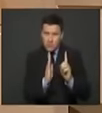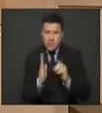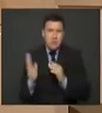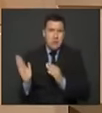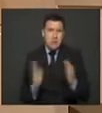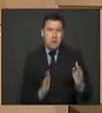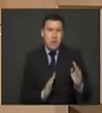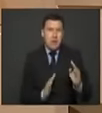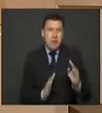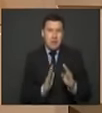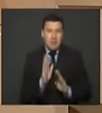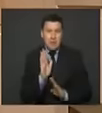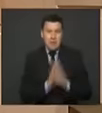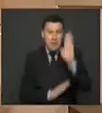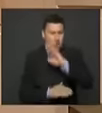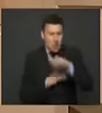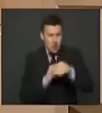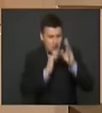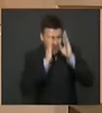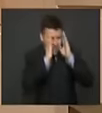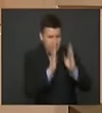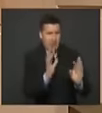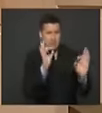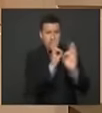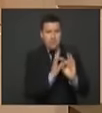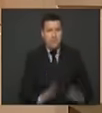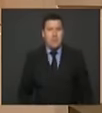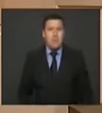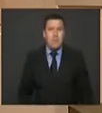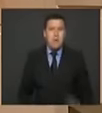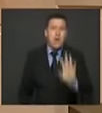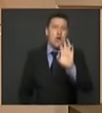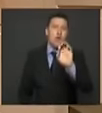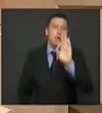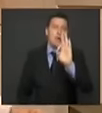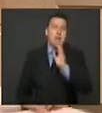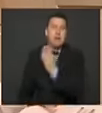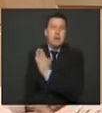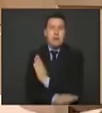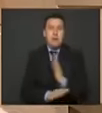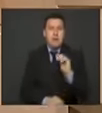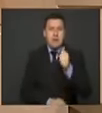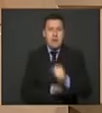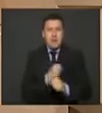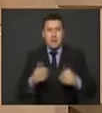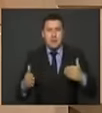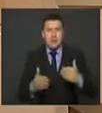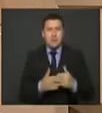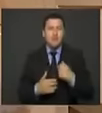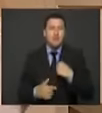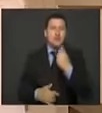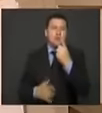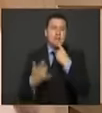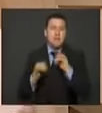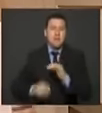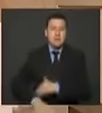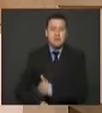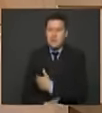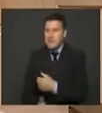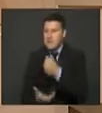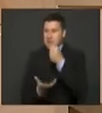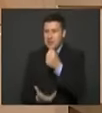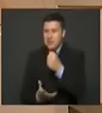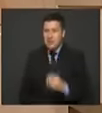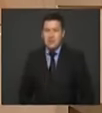Plan Nacional de Desarrollo esos son 93 billones de pesos a 10 años termino con esto señor Ministro de Hacienda